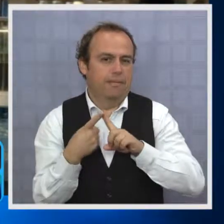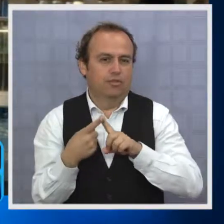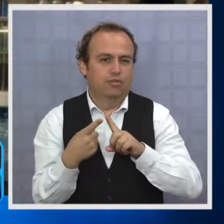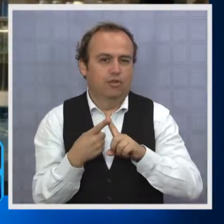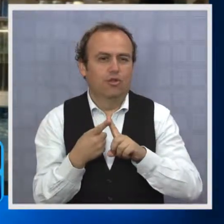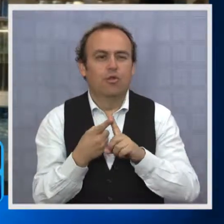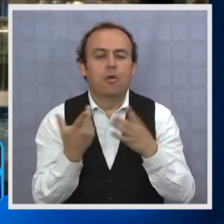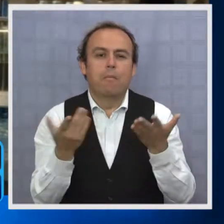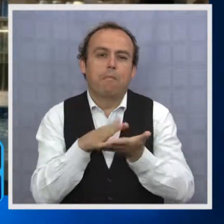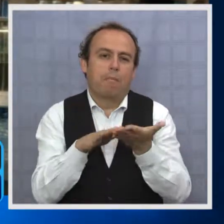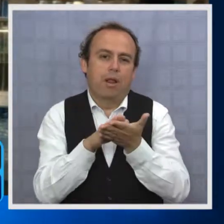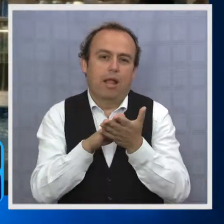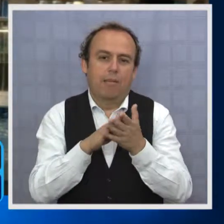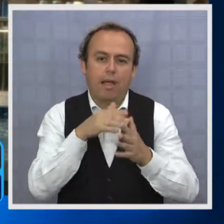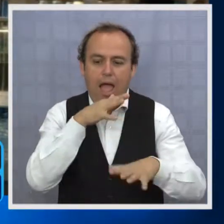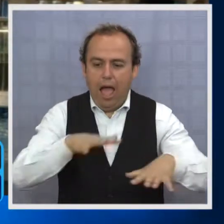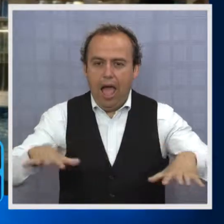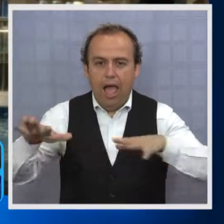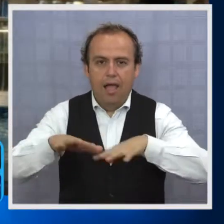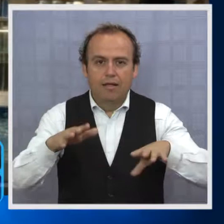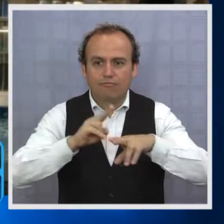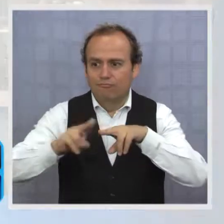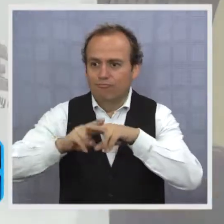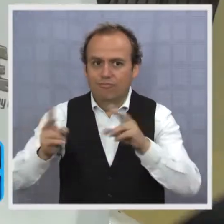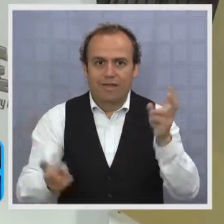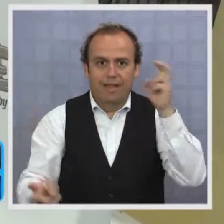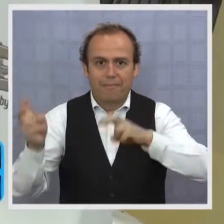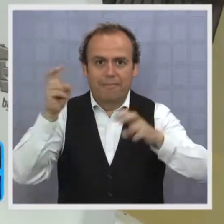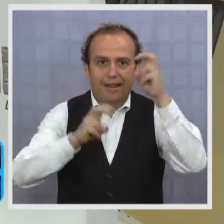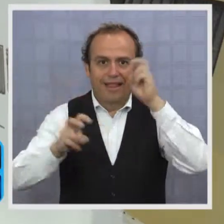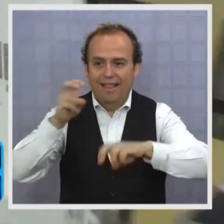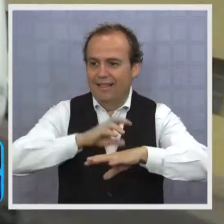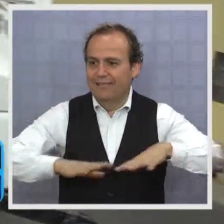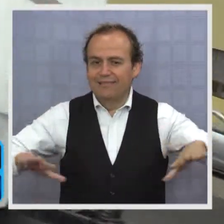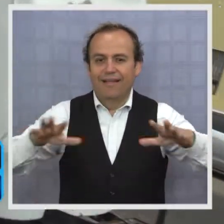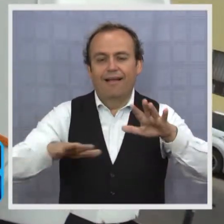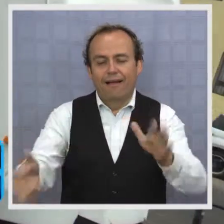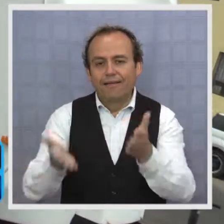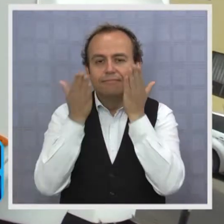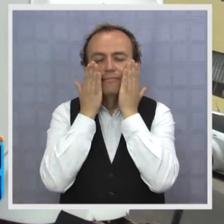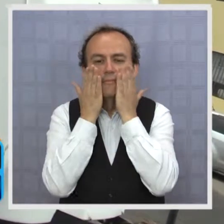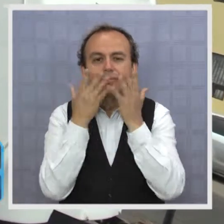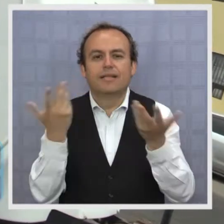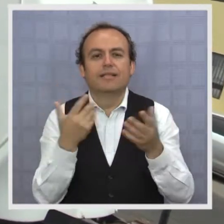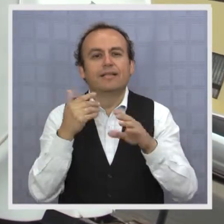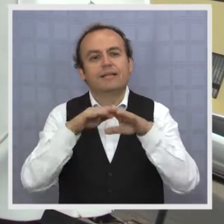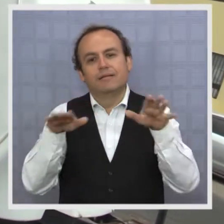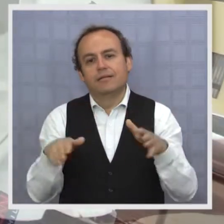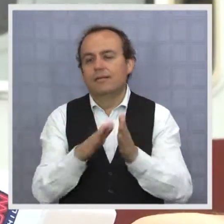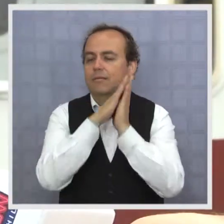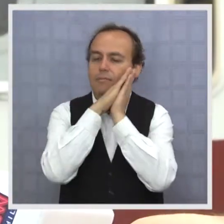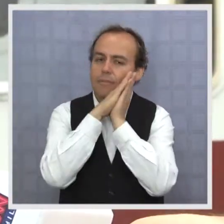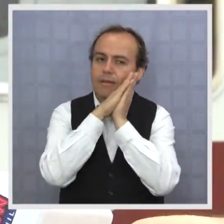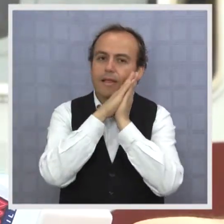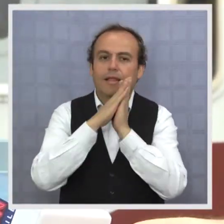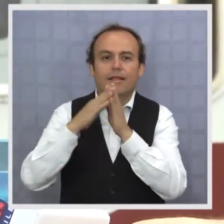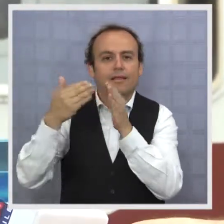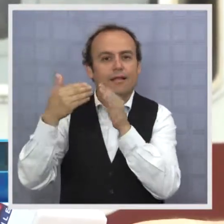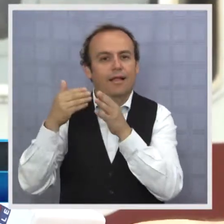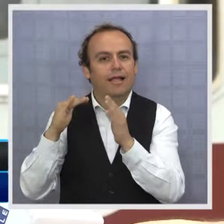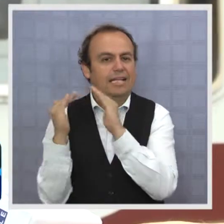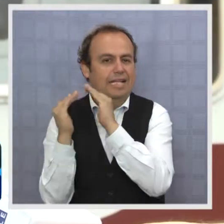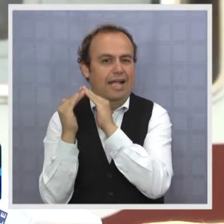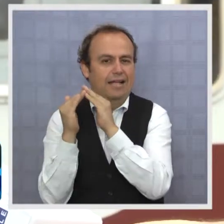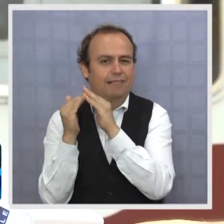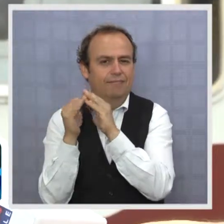refrescarse en las piletas de la recién remozada Plaza Cóndelo o estacionar casas rodantes en la Plaza O'Higgins. No me parece